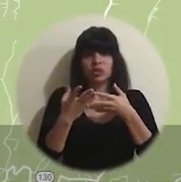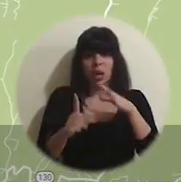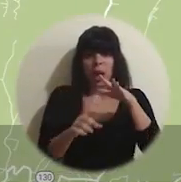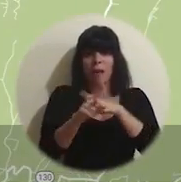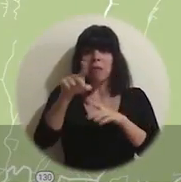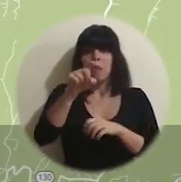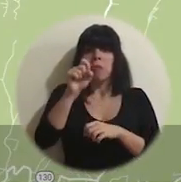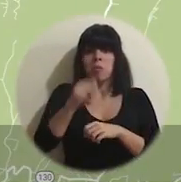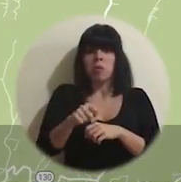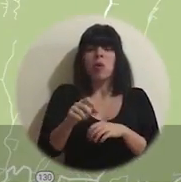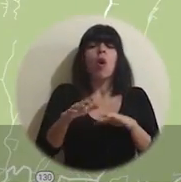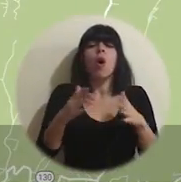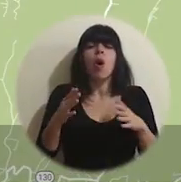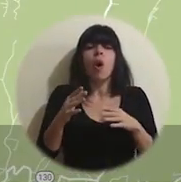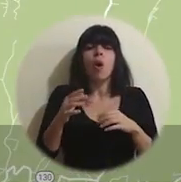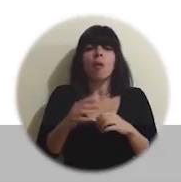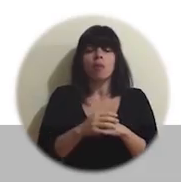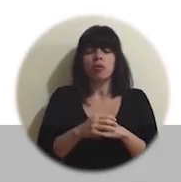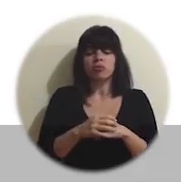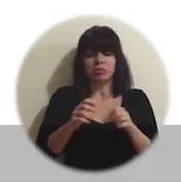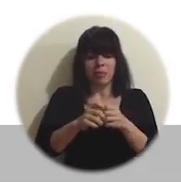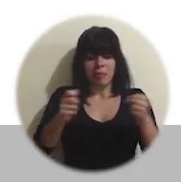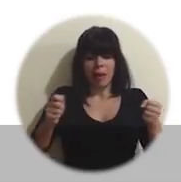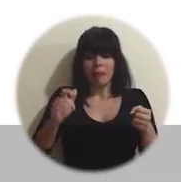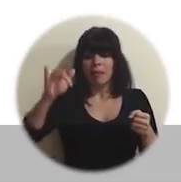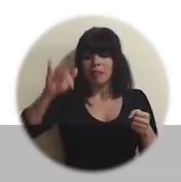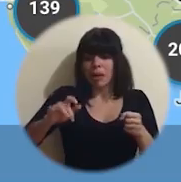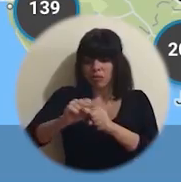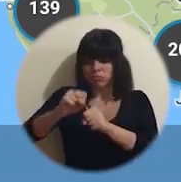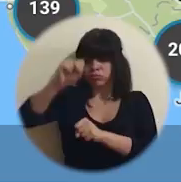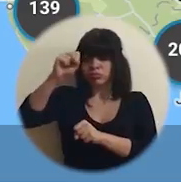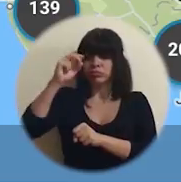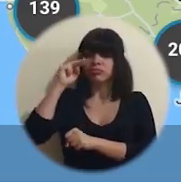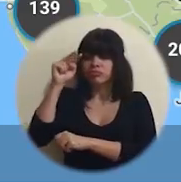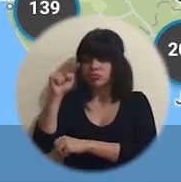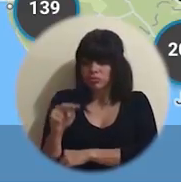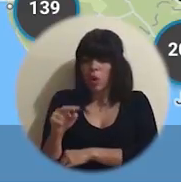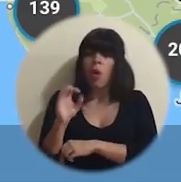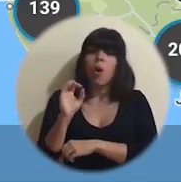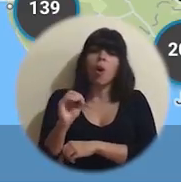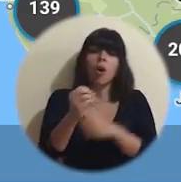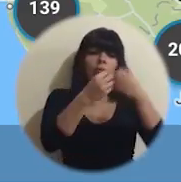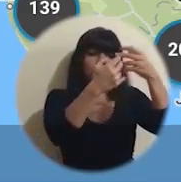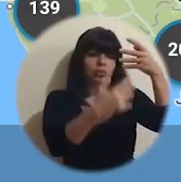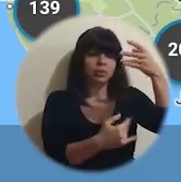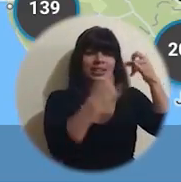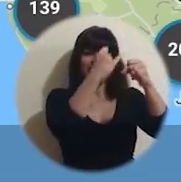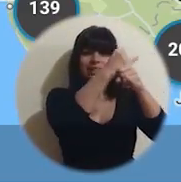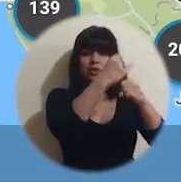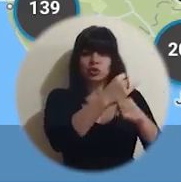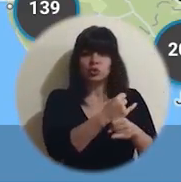Usted puede navegar haciendo clic en ellos, buscar por Institución,